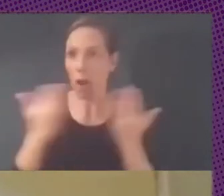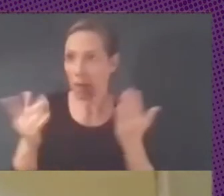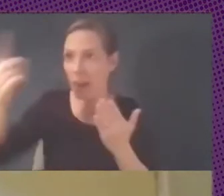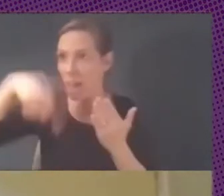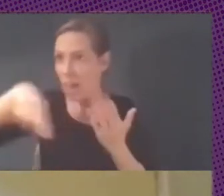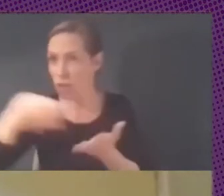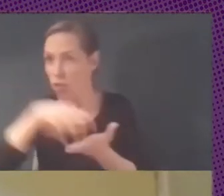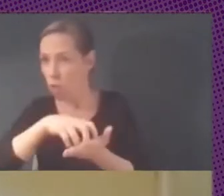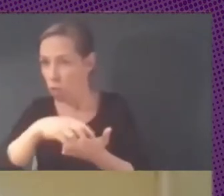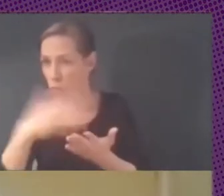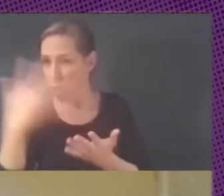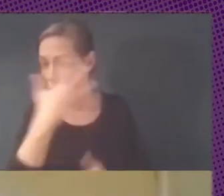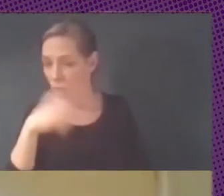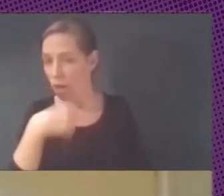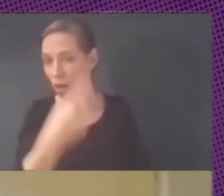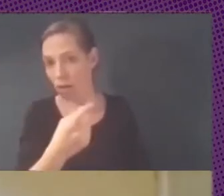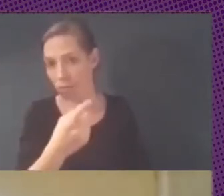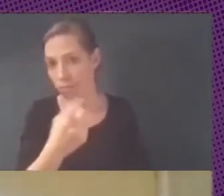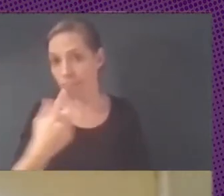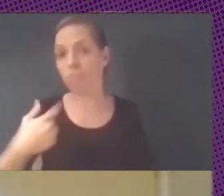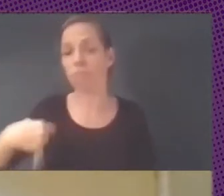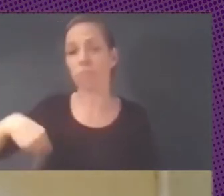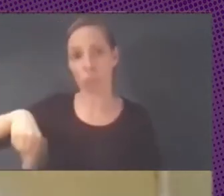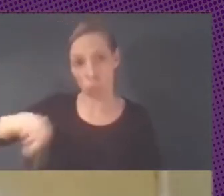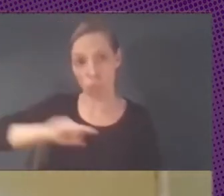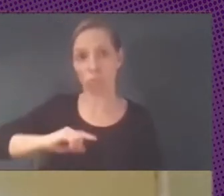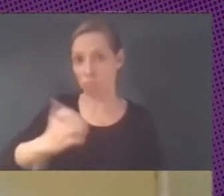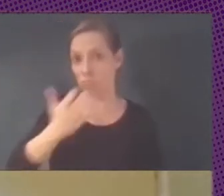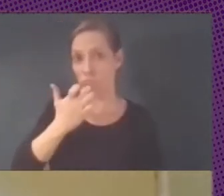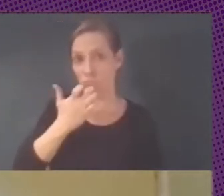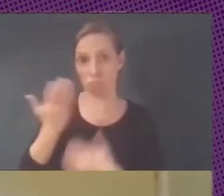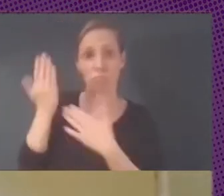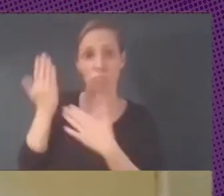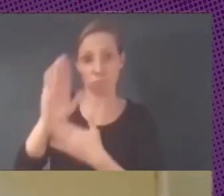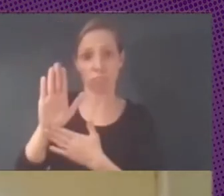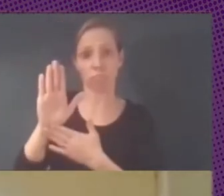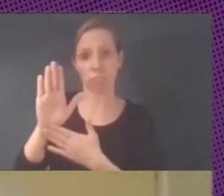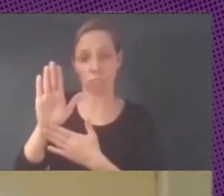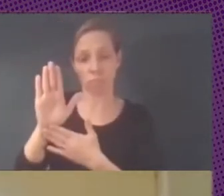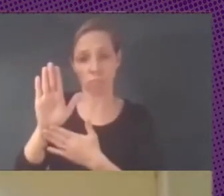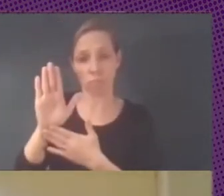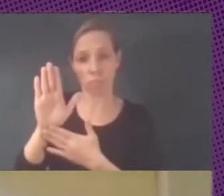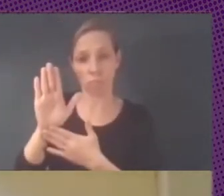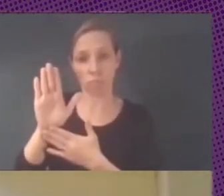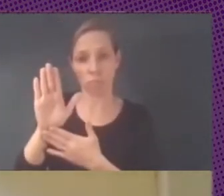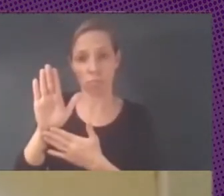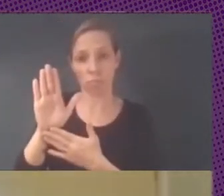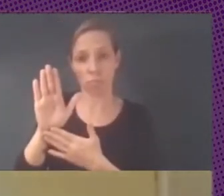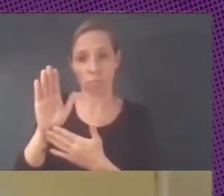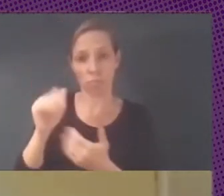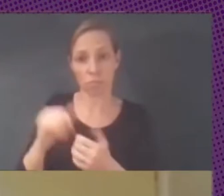nosotros somos un buen ejemplo de que mismo en grandes bases de datos